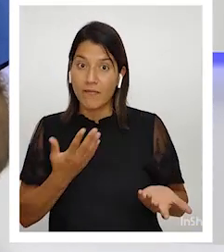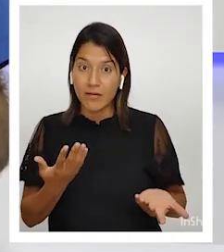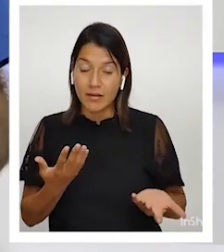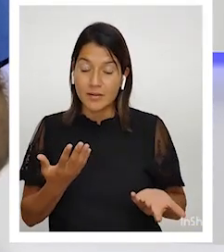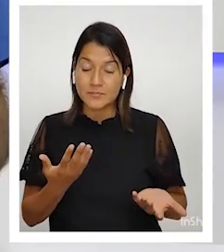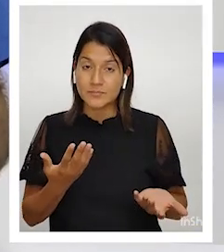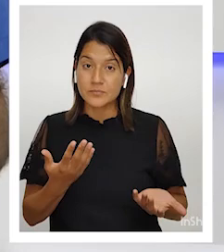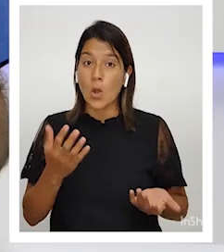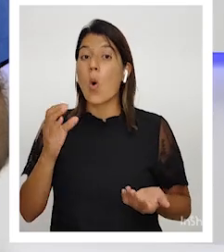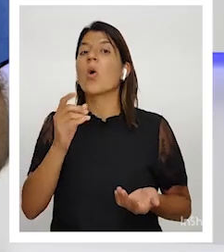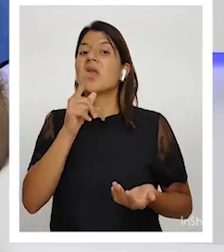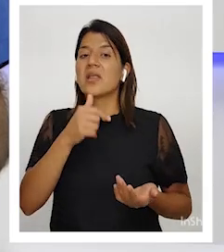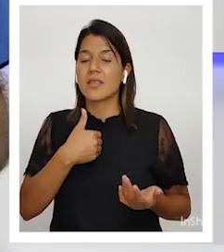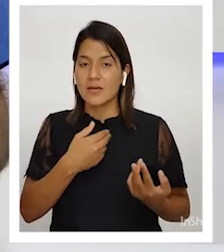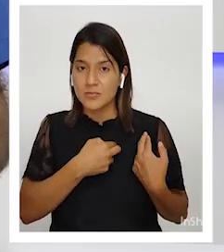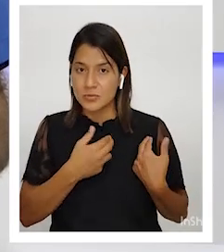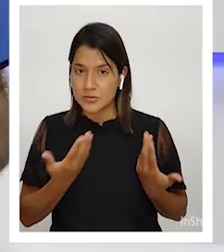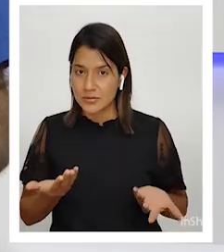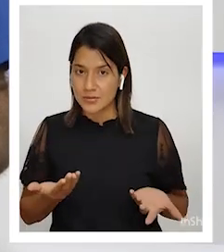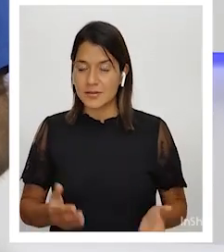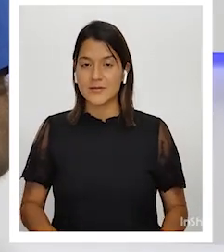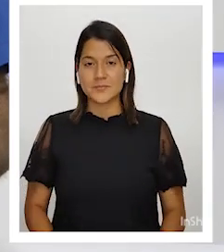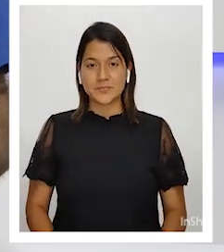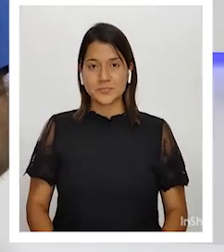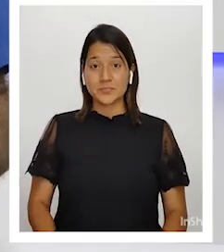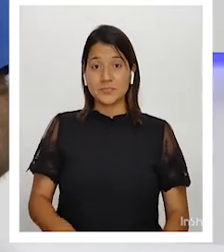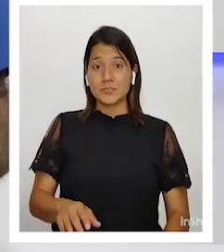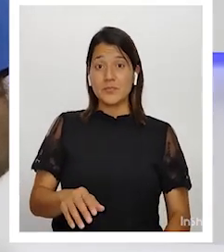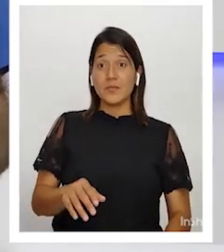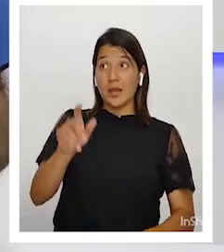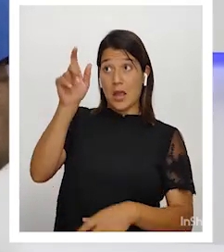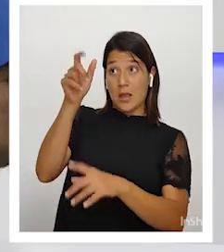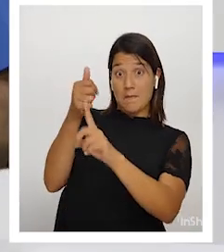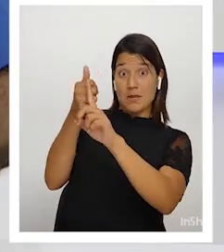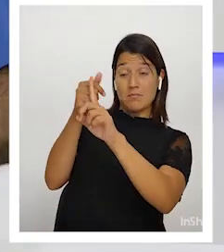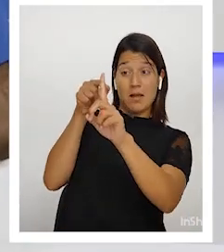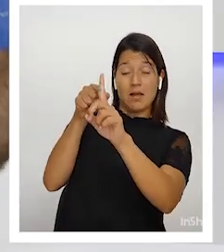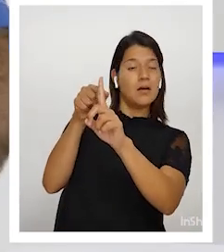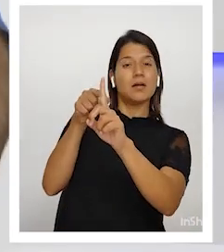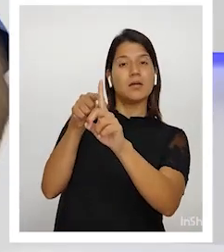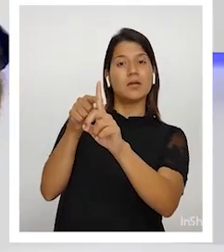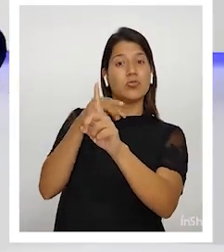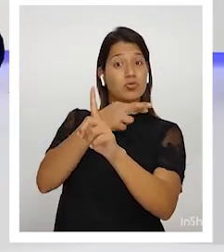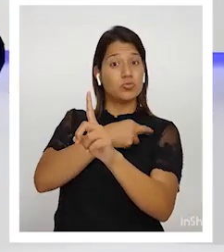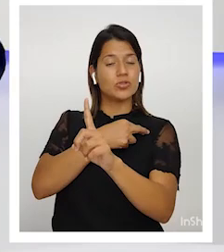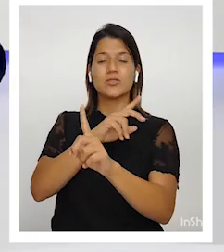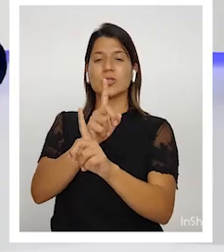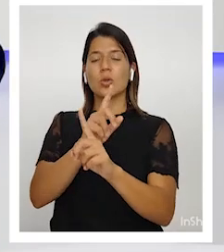¿O de quién? ¿El burócrata? No. Mire, yo trabajé